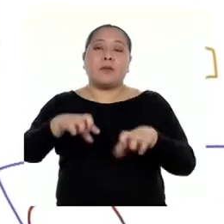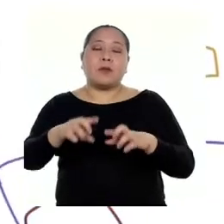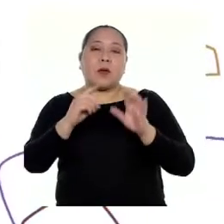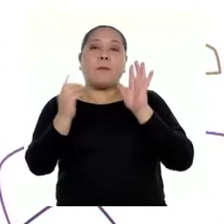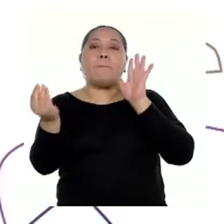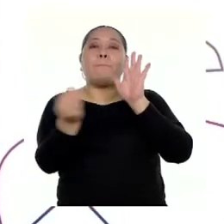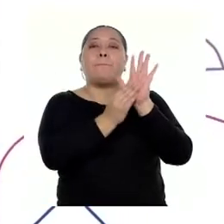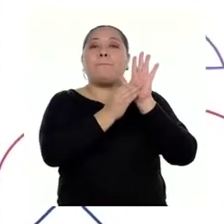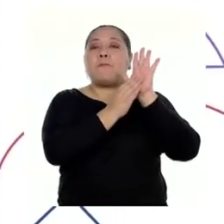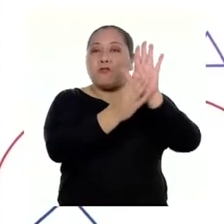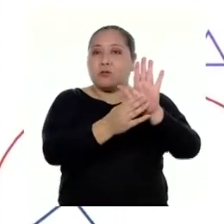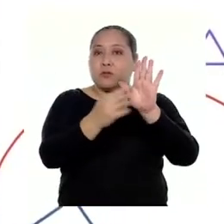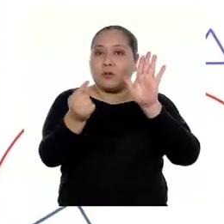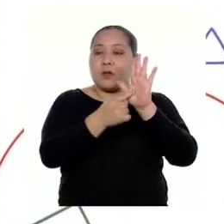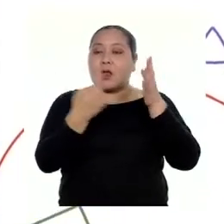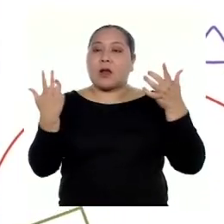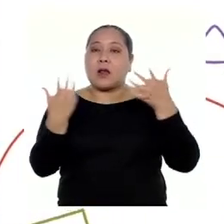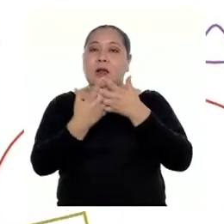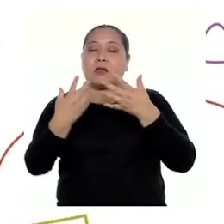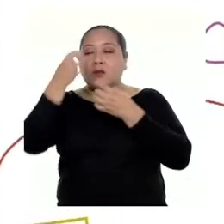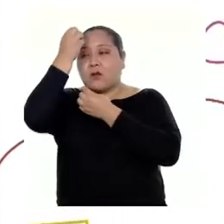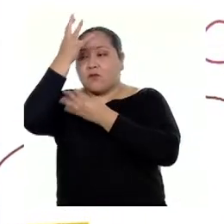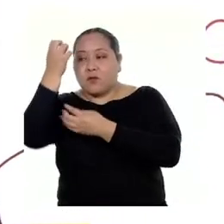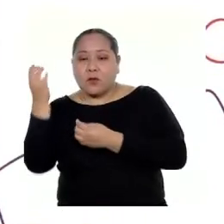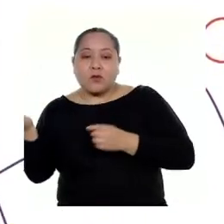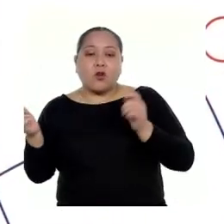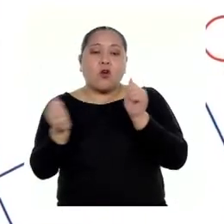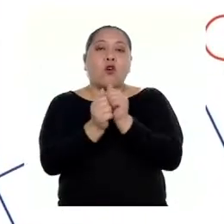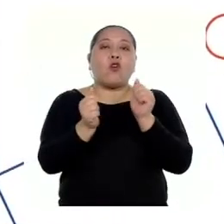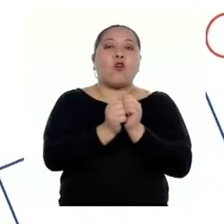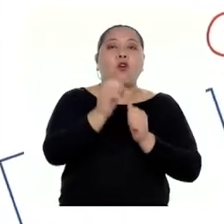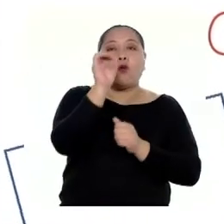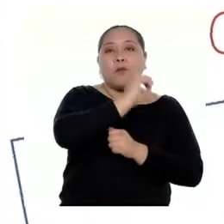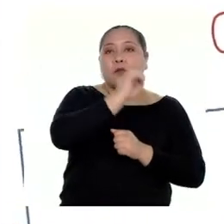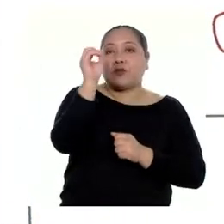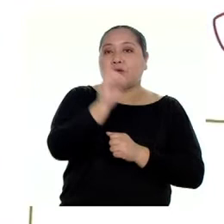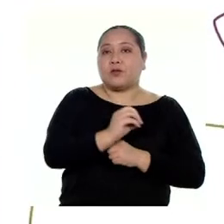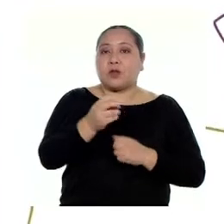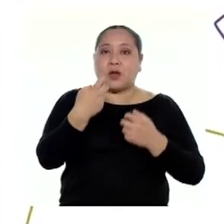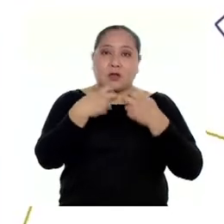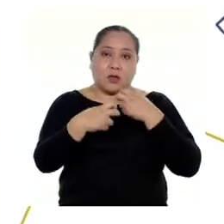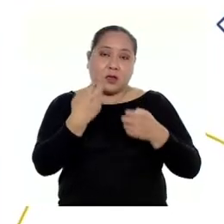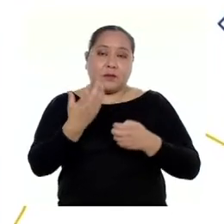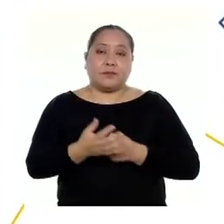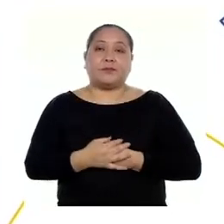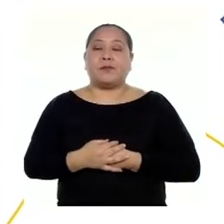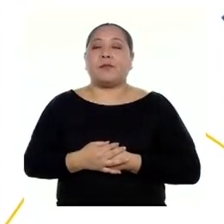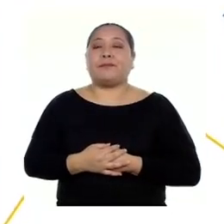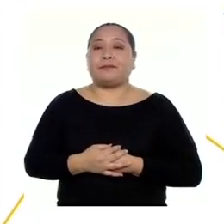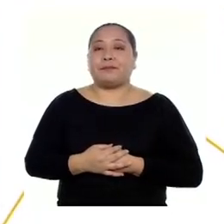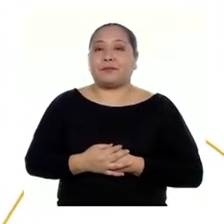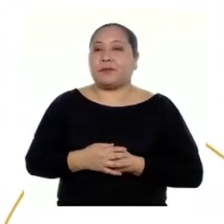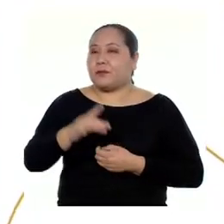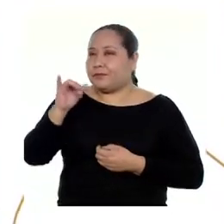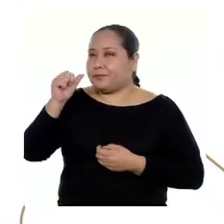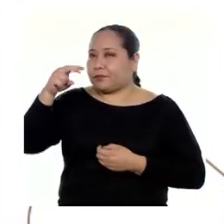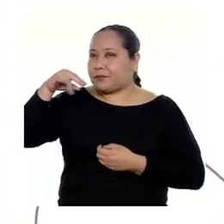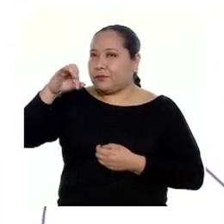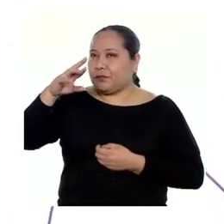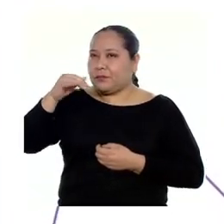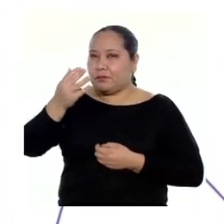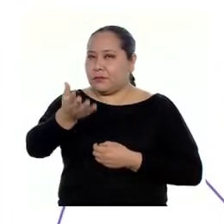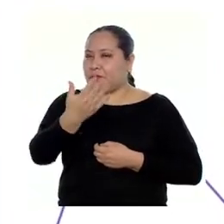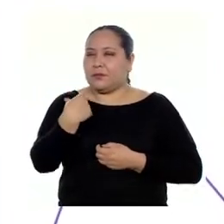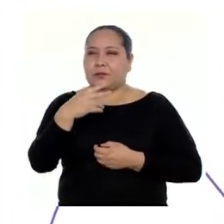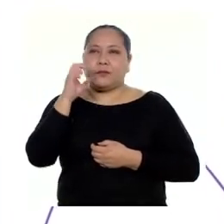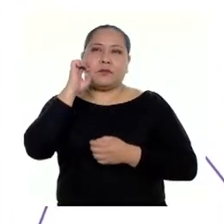expresar la relación entre los datos y condiciones de un problema con porcentajes. Yanira, ¿puedes